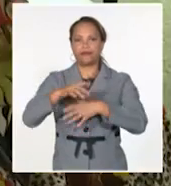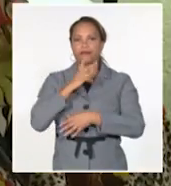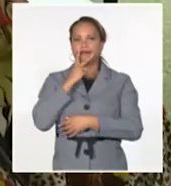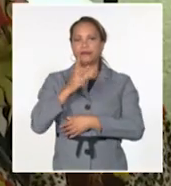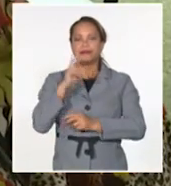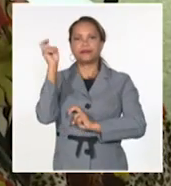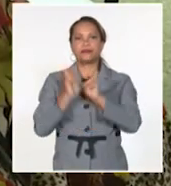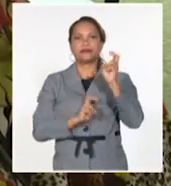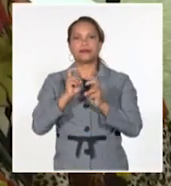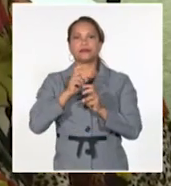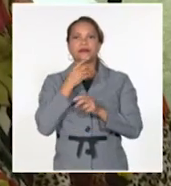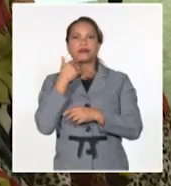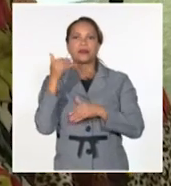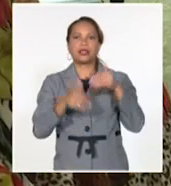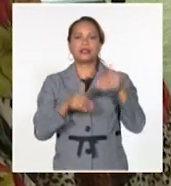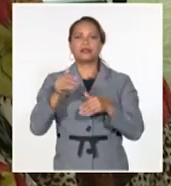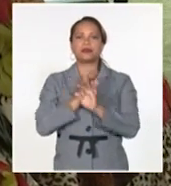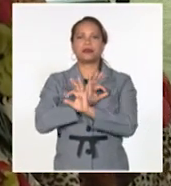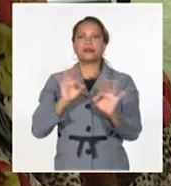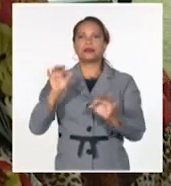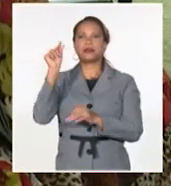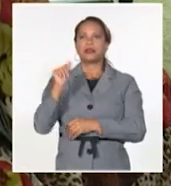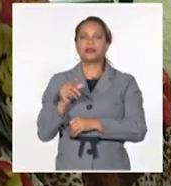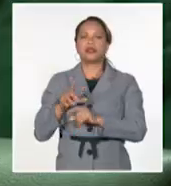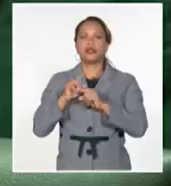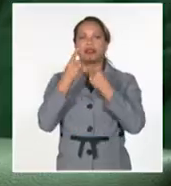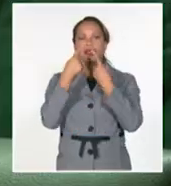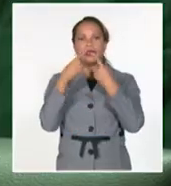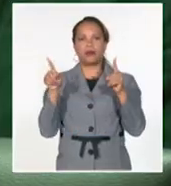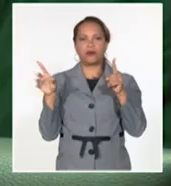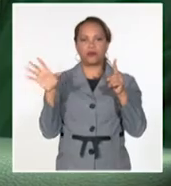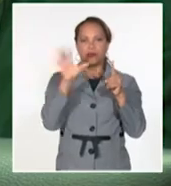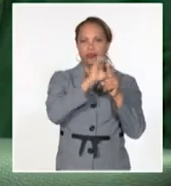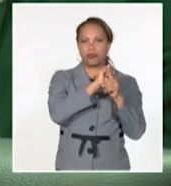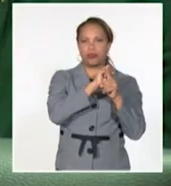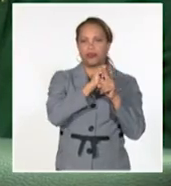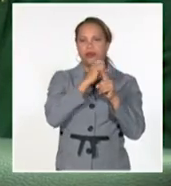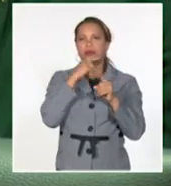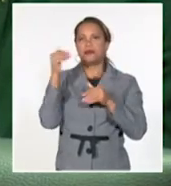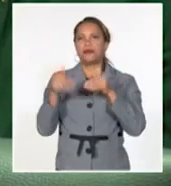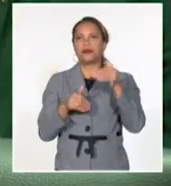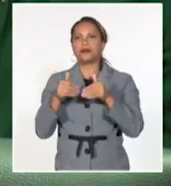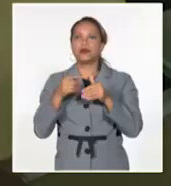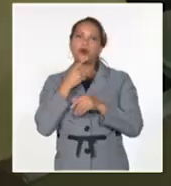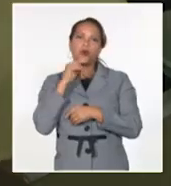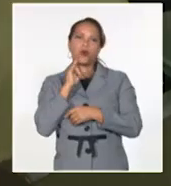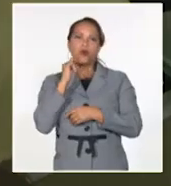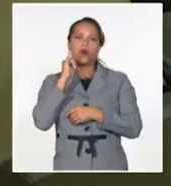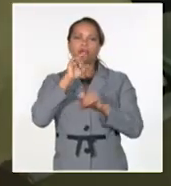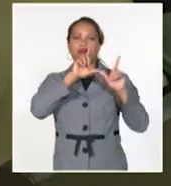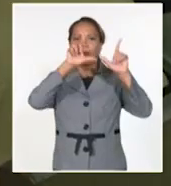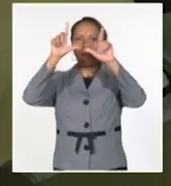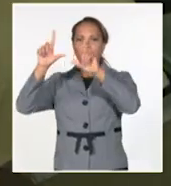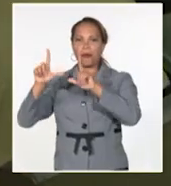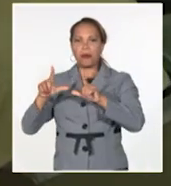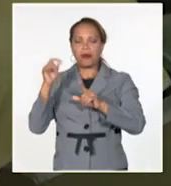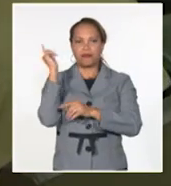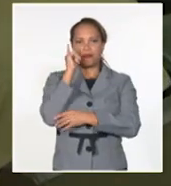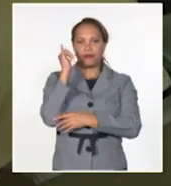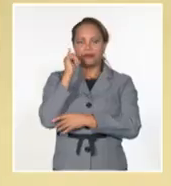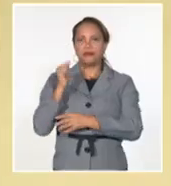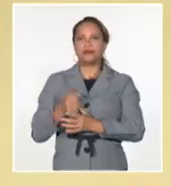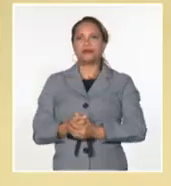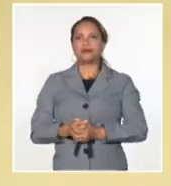donde participan especialistas de todo el país de manera presencial o mediante videoconferencias. Va dirigida